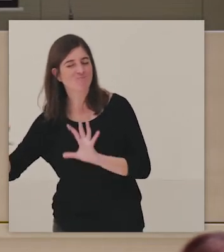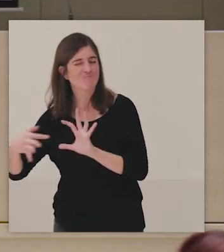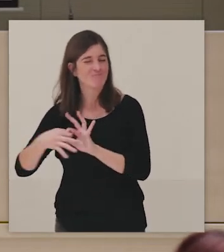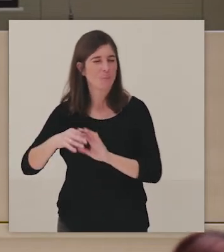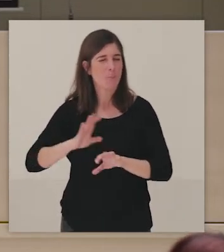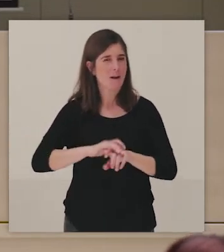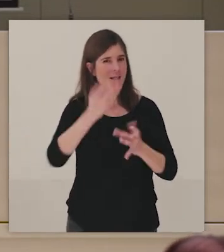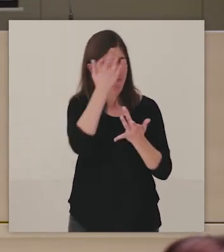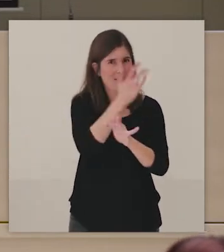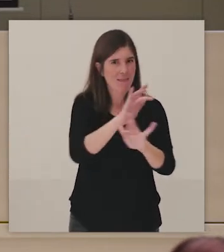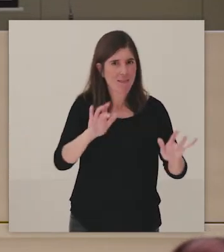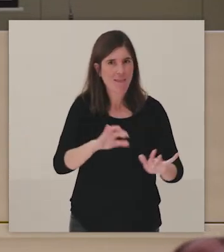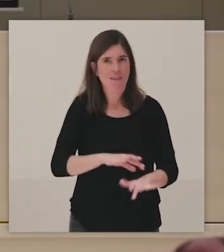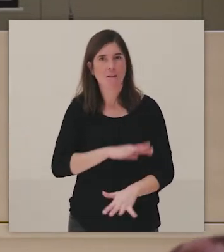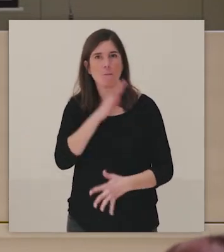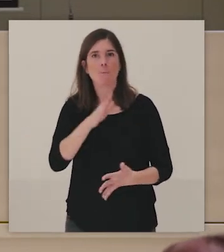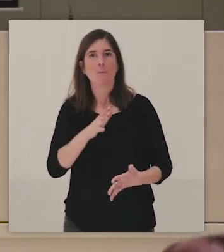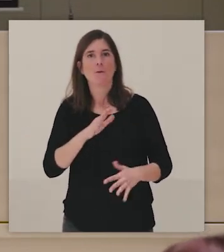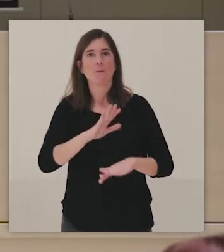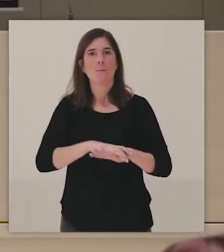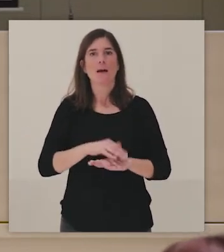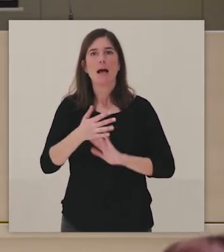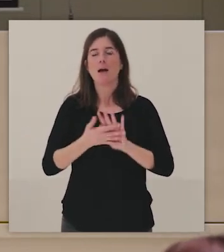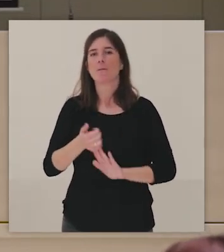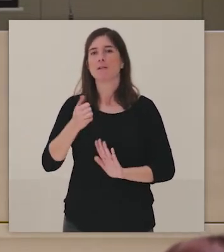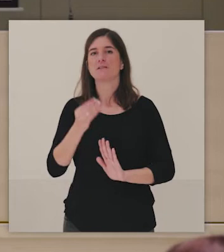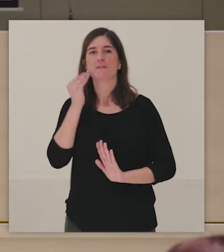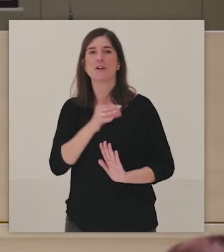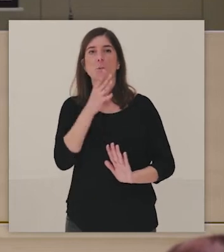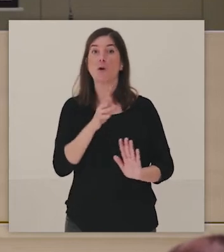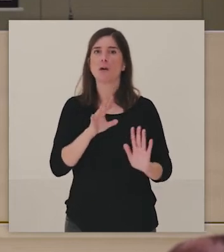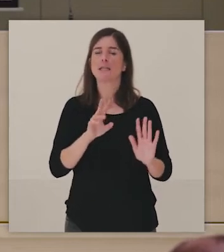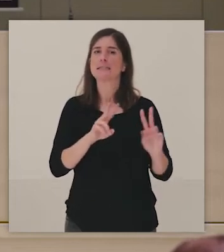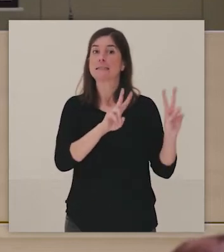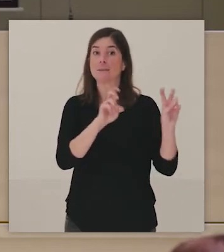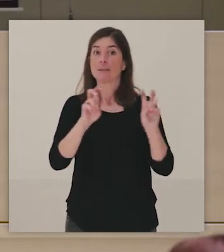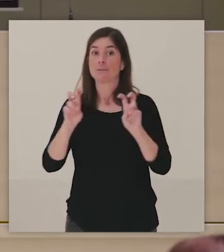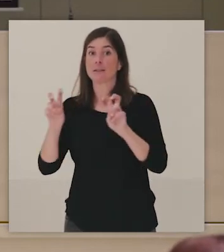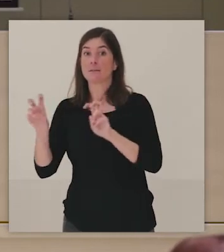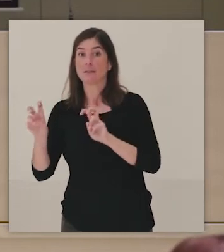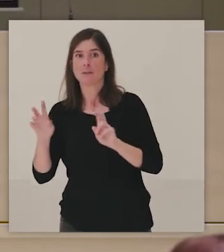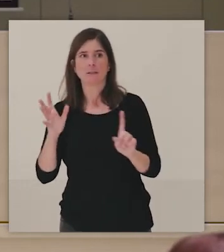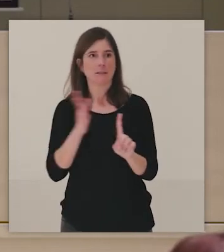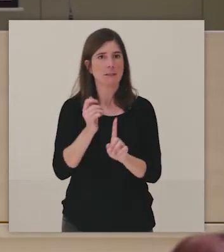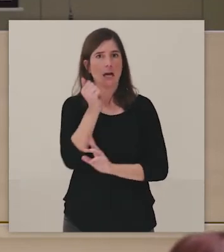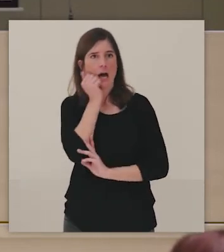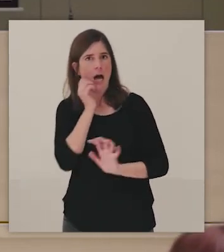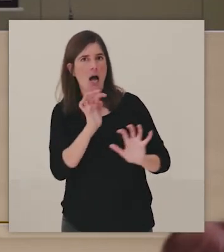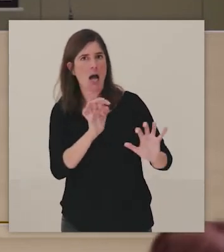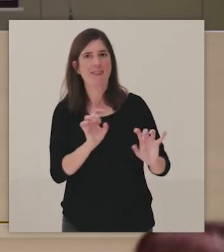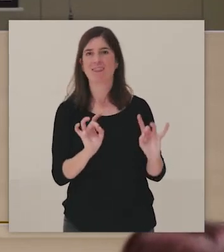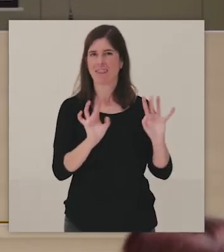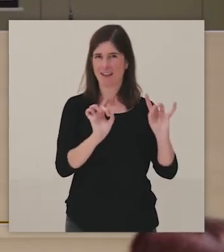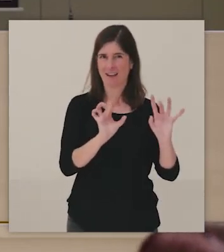no personalizar tanto cuando estamos hablando de temas que pueden ser en un momento dado delicados, sino que estamos hablando